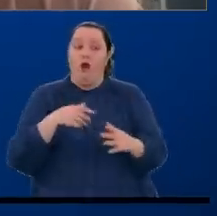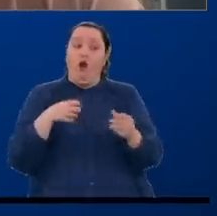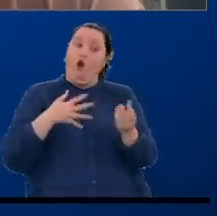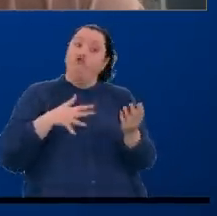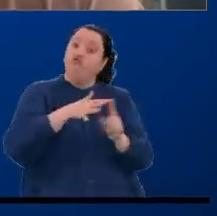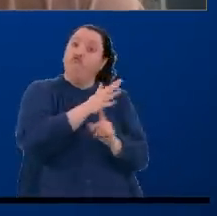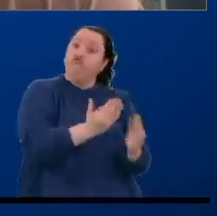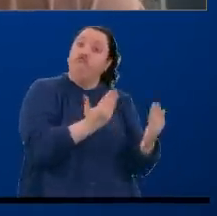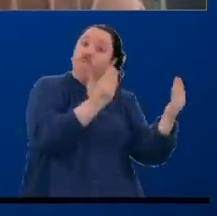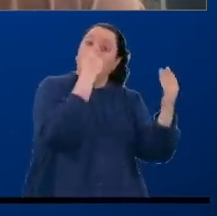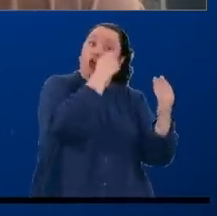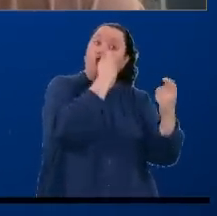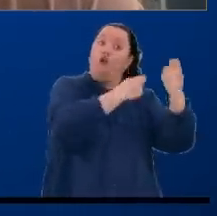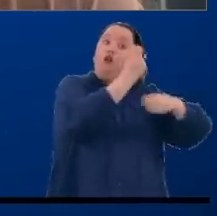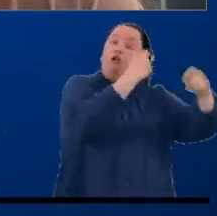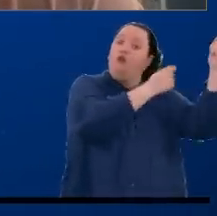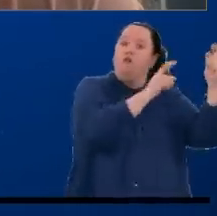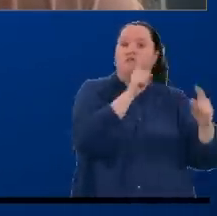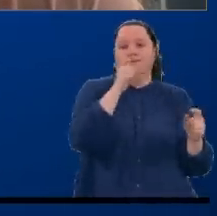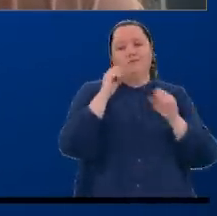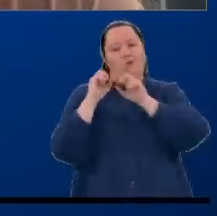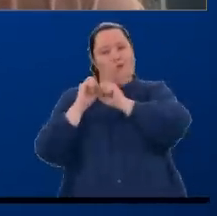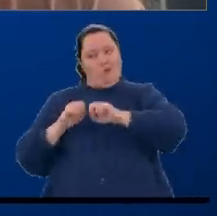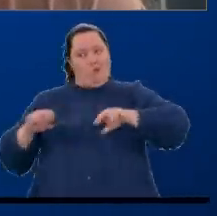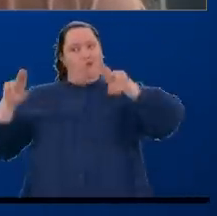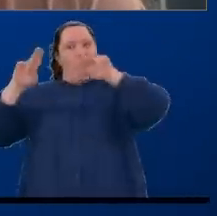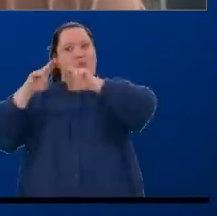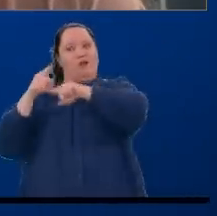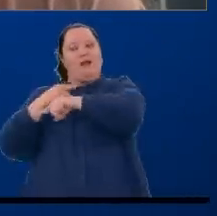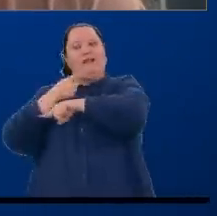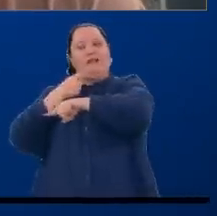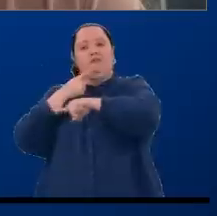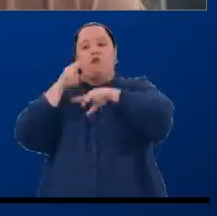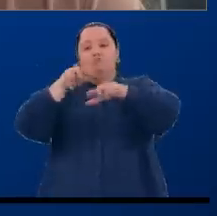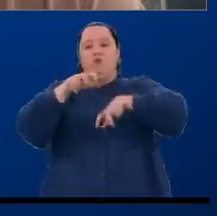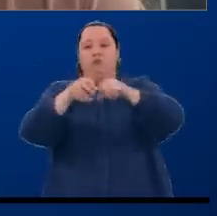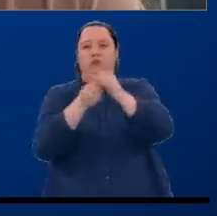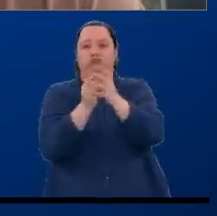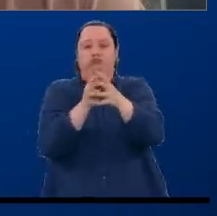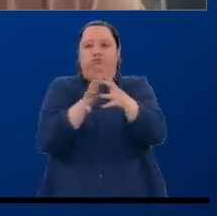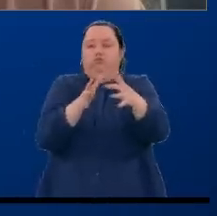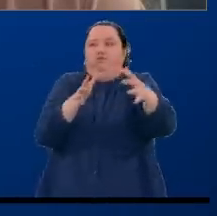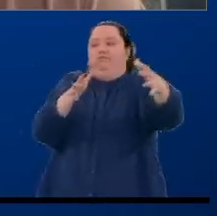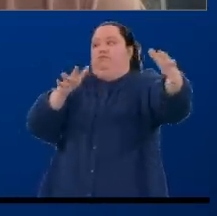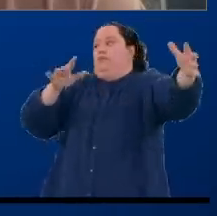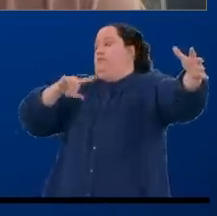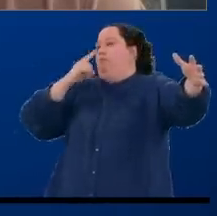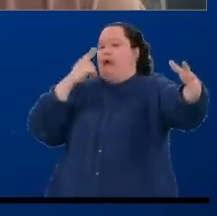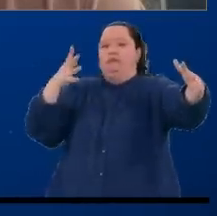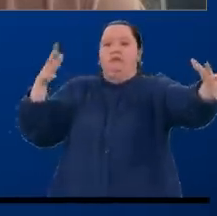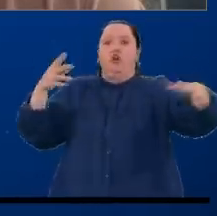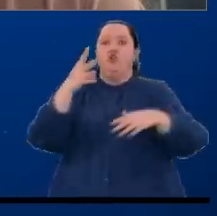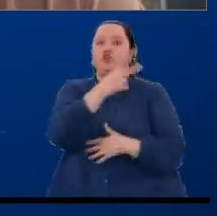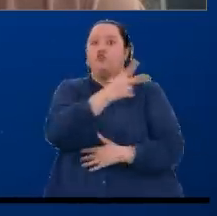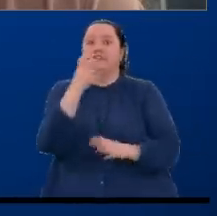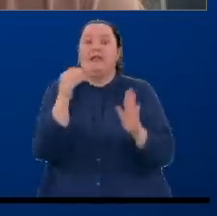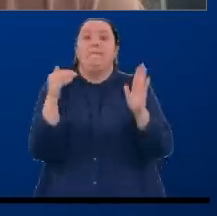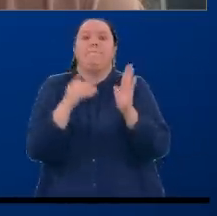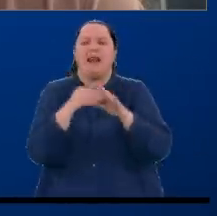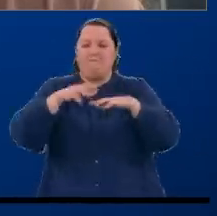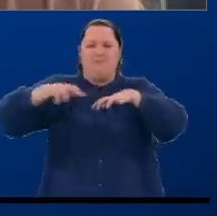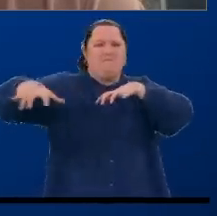eso, también teniendo en cuenta que según las Naciones Unidas, los cultivos de coca alcanzaron ya niveles históricos en Colombia con más de 200 mil